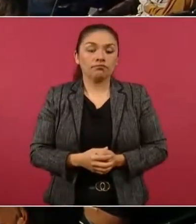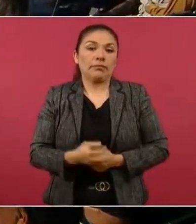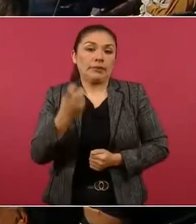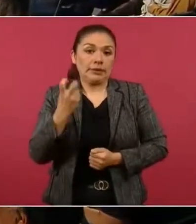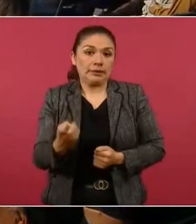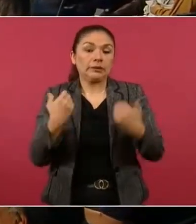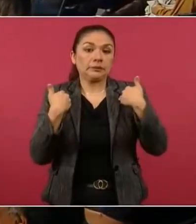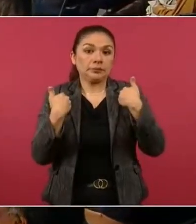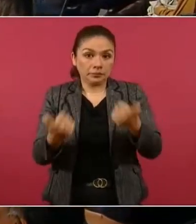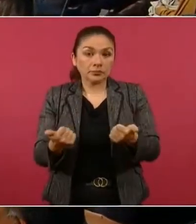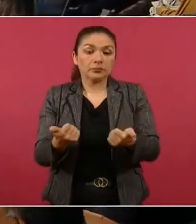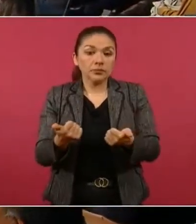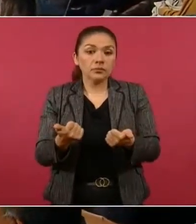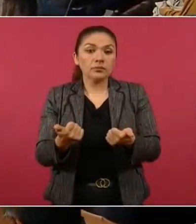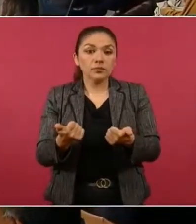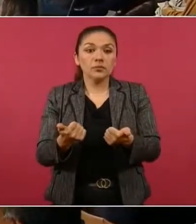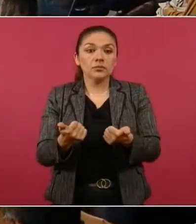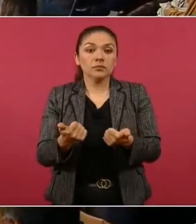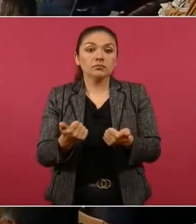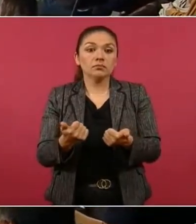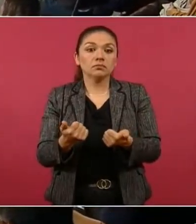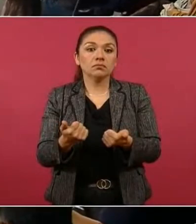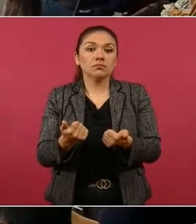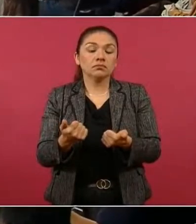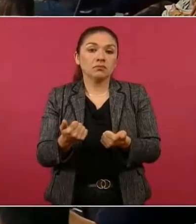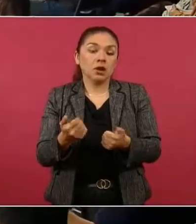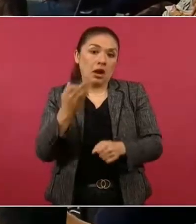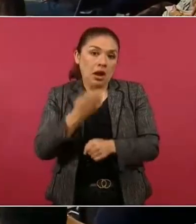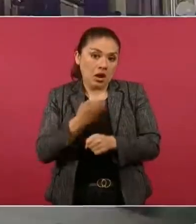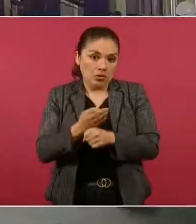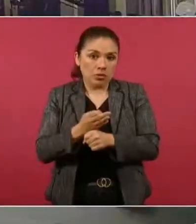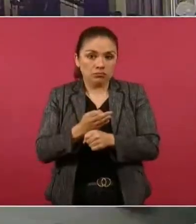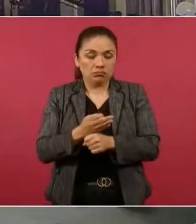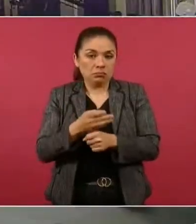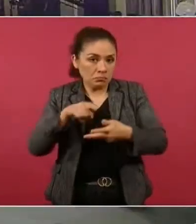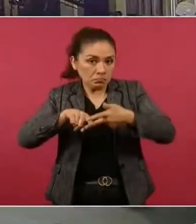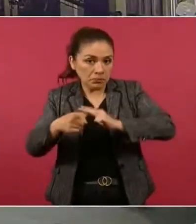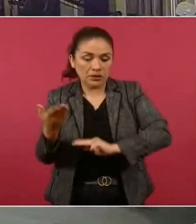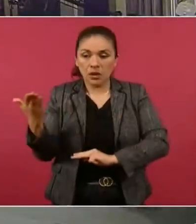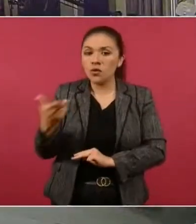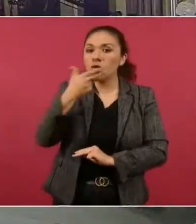comenzamos, si les parece, con Javier May.